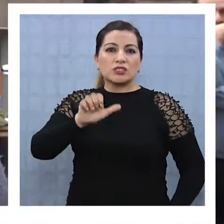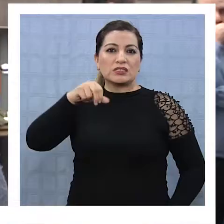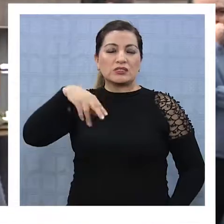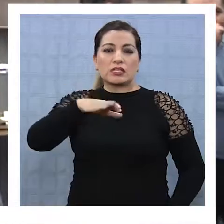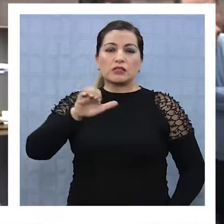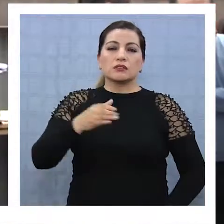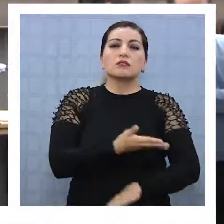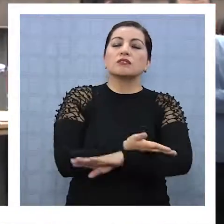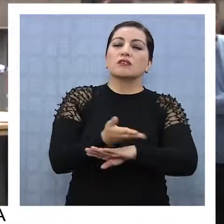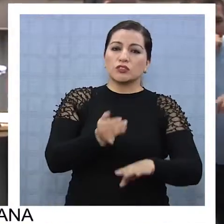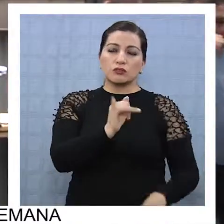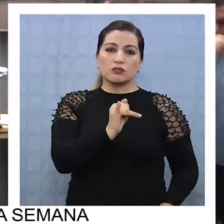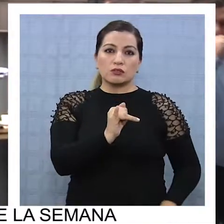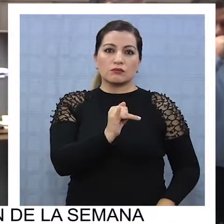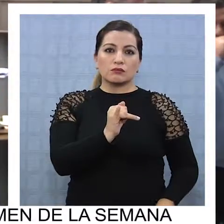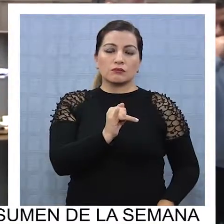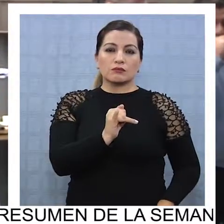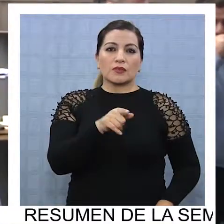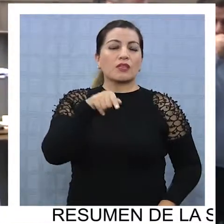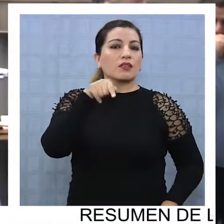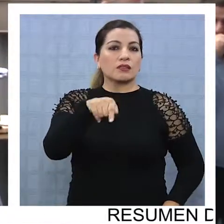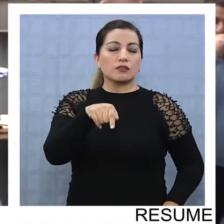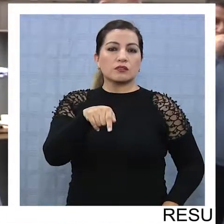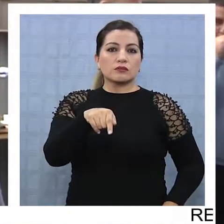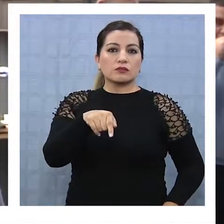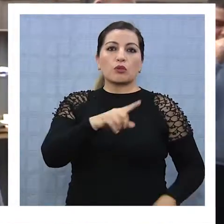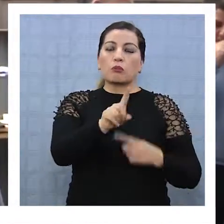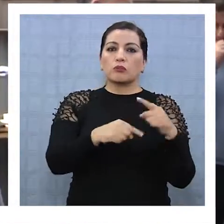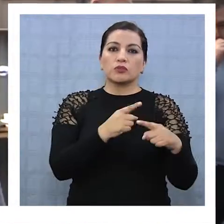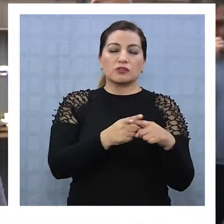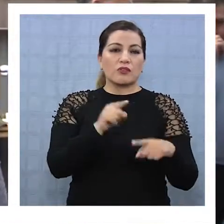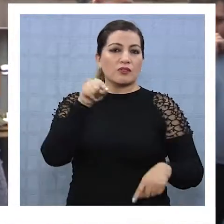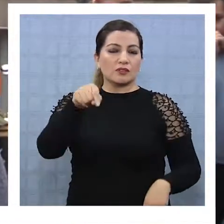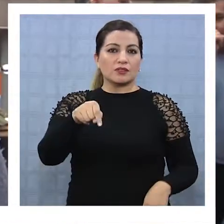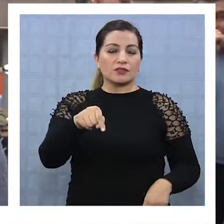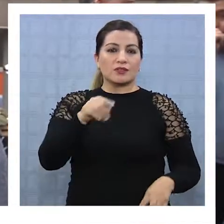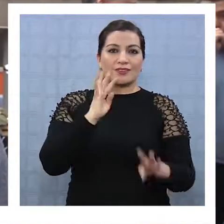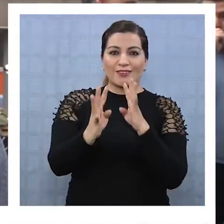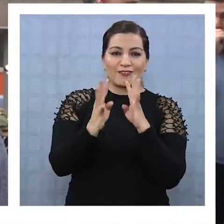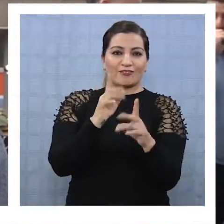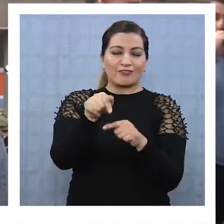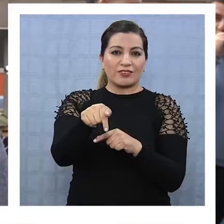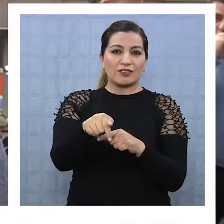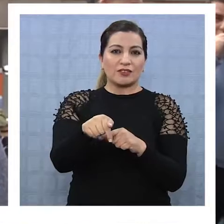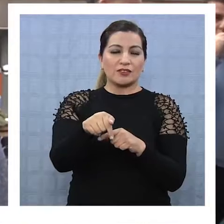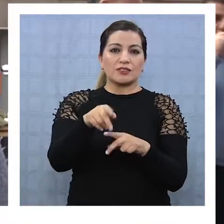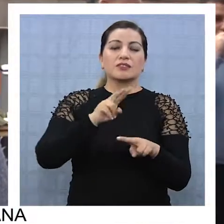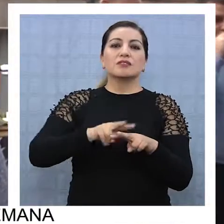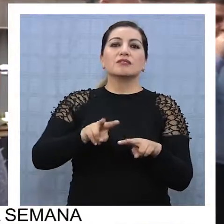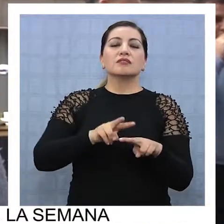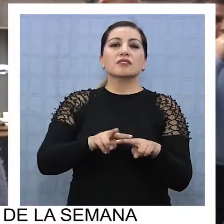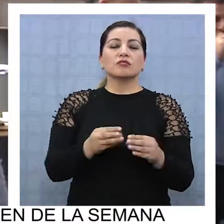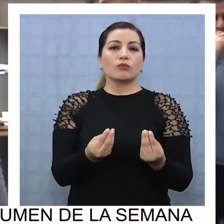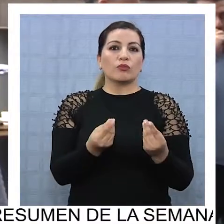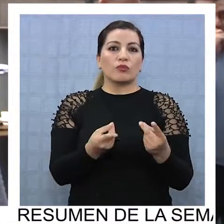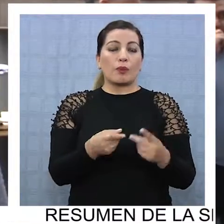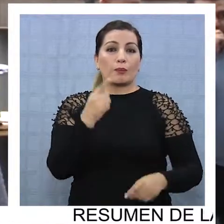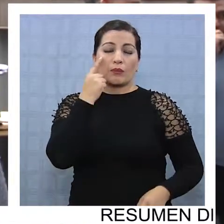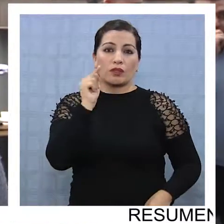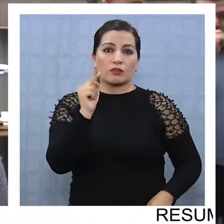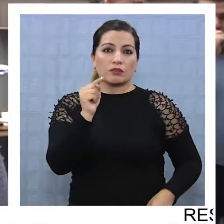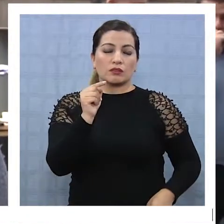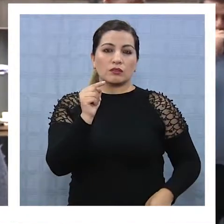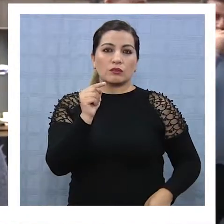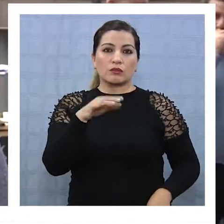CENSE, los servicios, eso es lo positivo cuando se forma este círculo virtuoso,